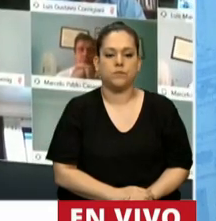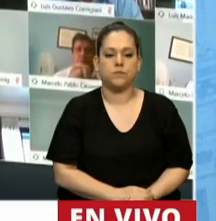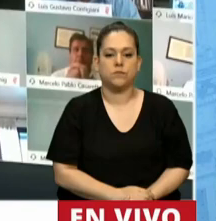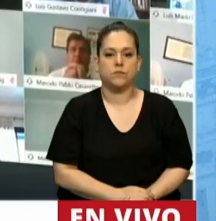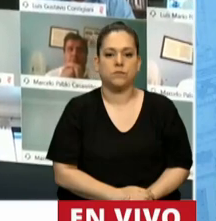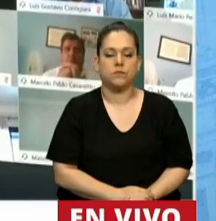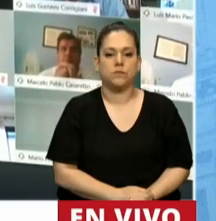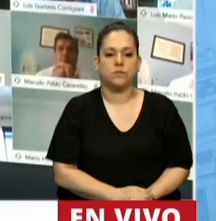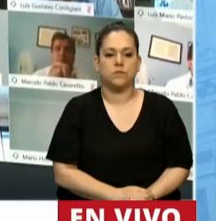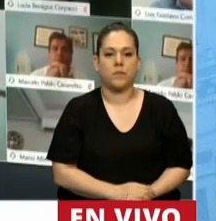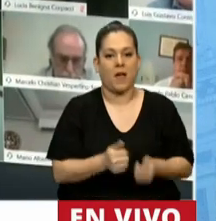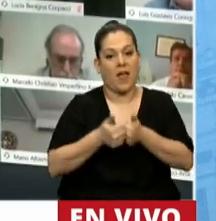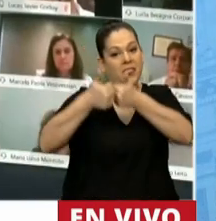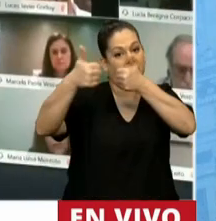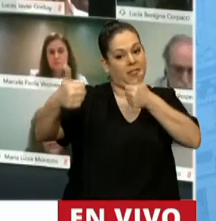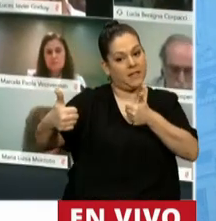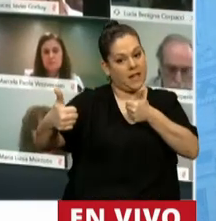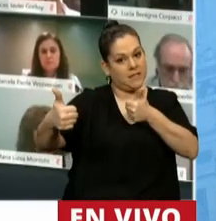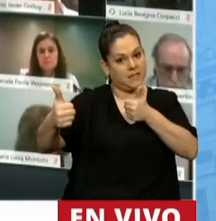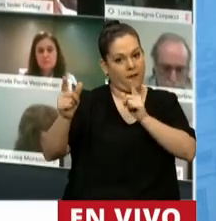Mantenemos la distancia.